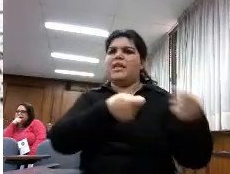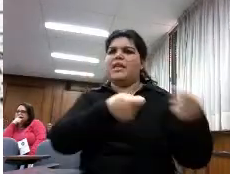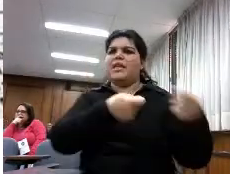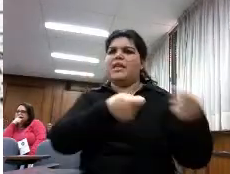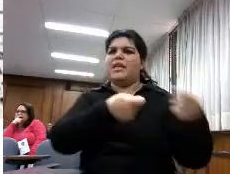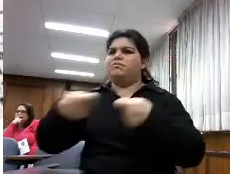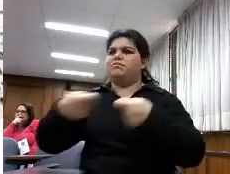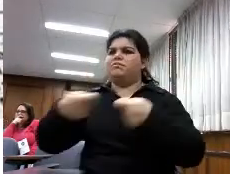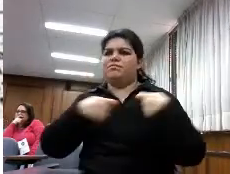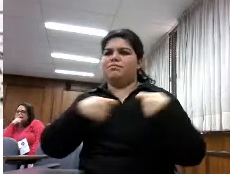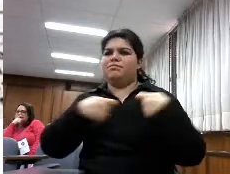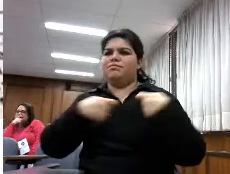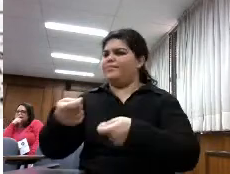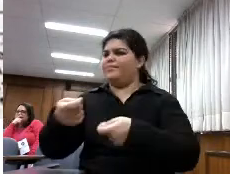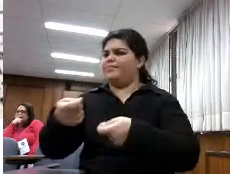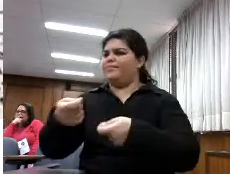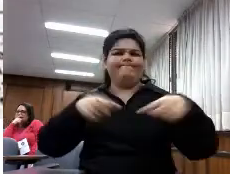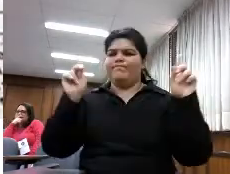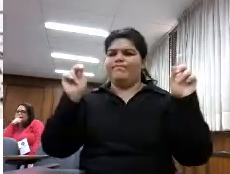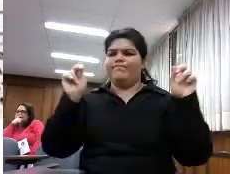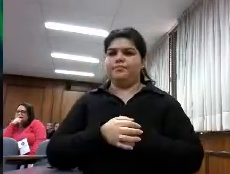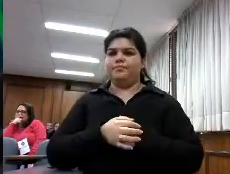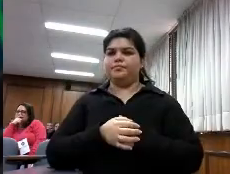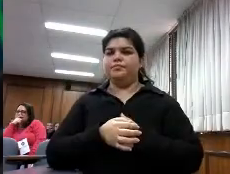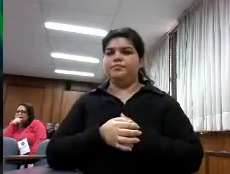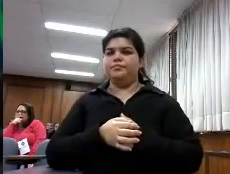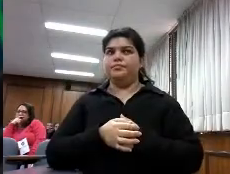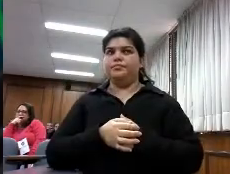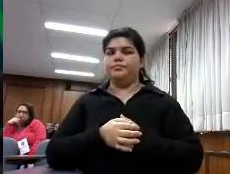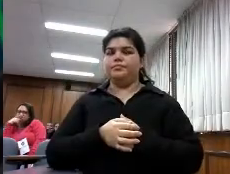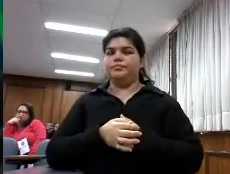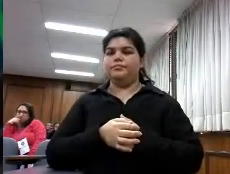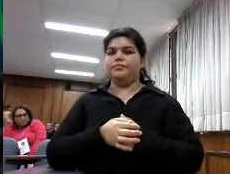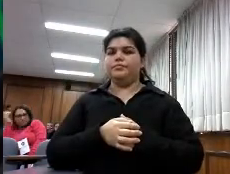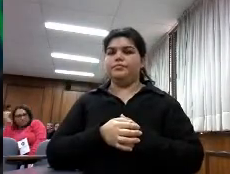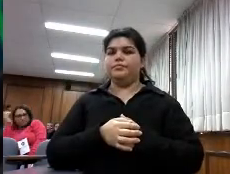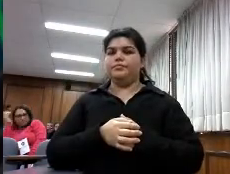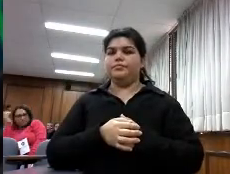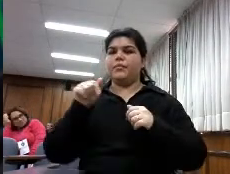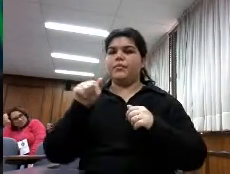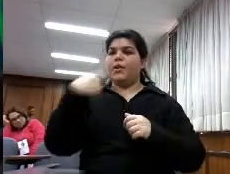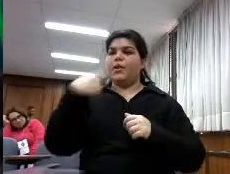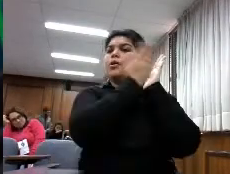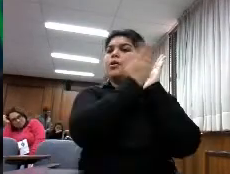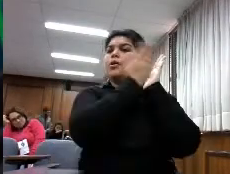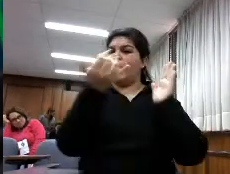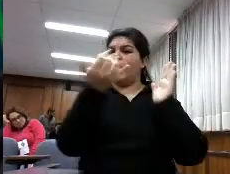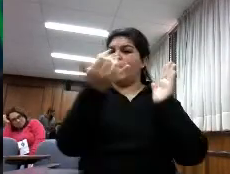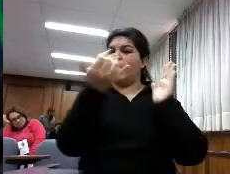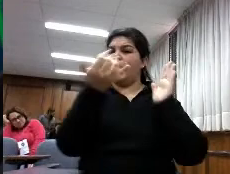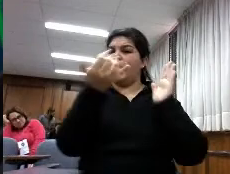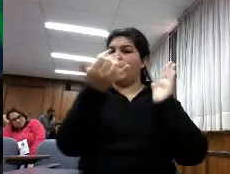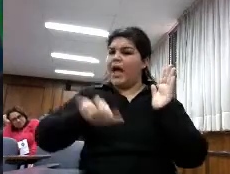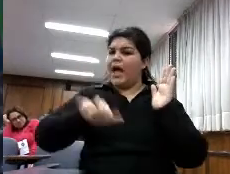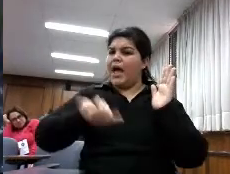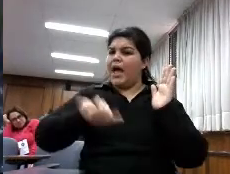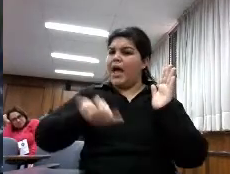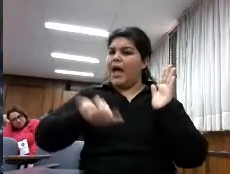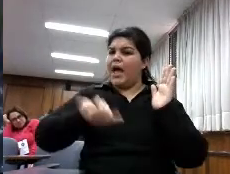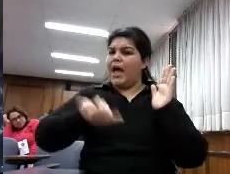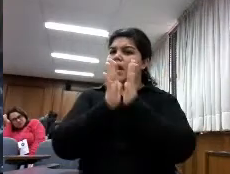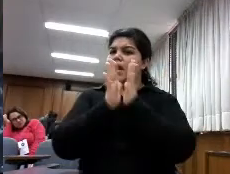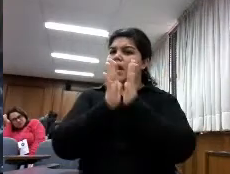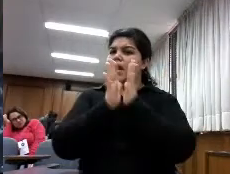distintos ¿no? si disponía la biblioteca de libros digitales pues eso la mitad no disponían de libros digitales ni de